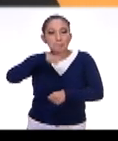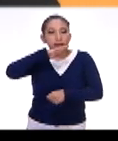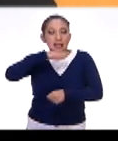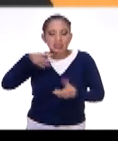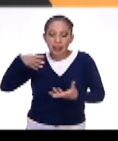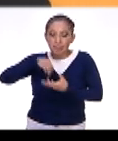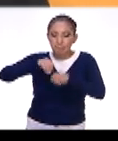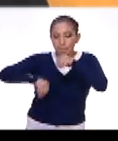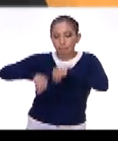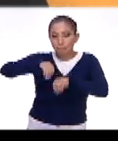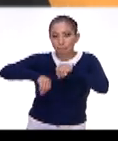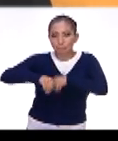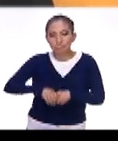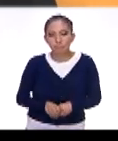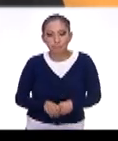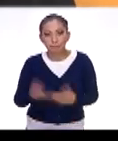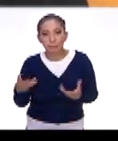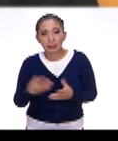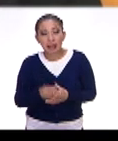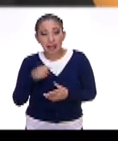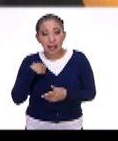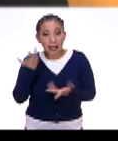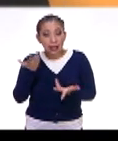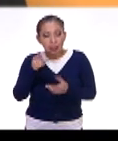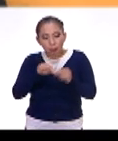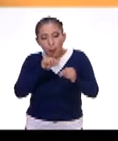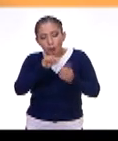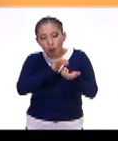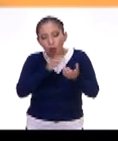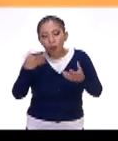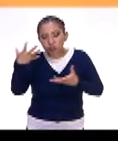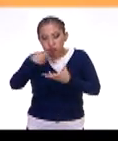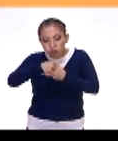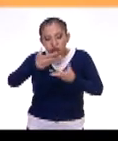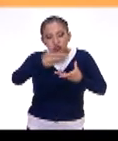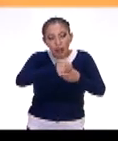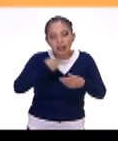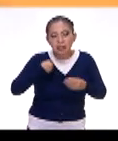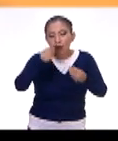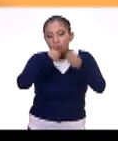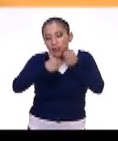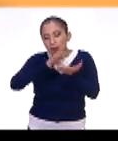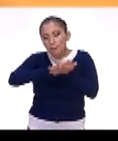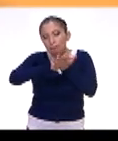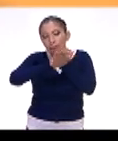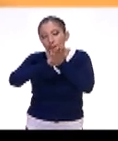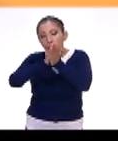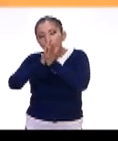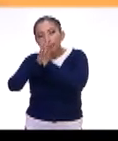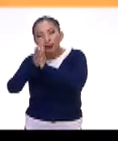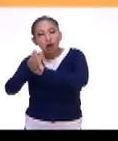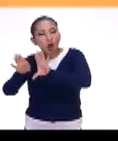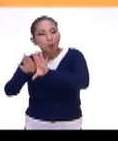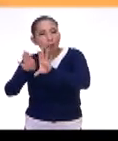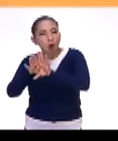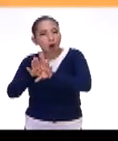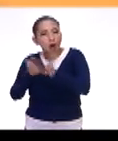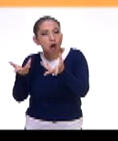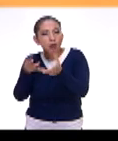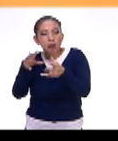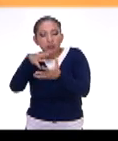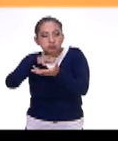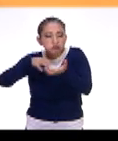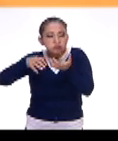integrar los insectos. Entonces, se fue integrando y la gastronomía se iba, como decías, es una